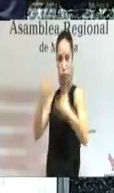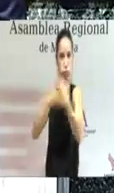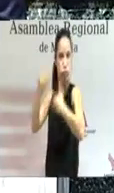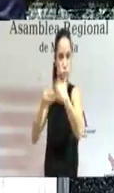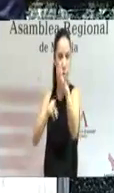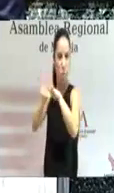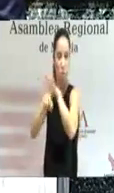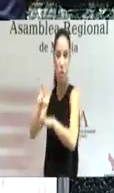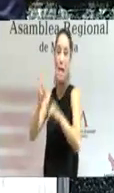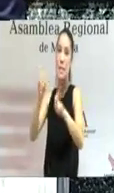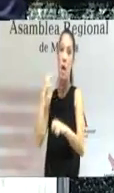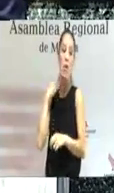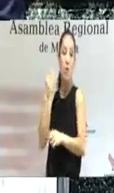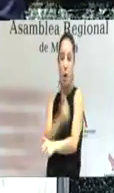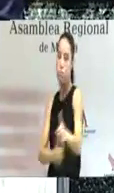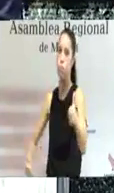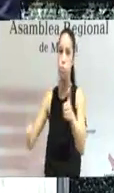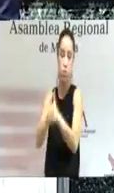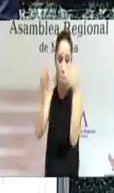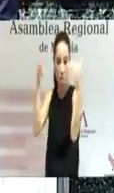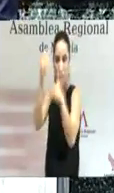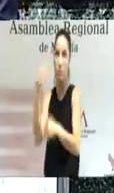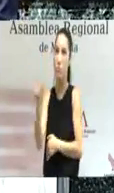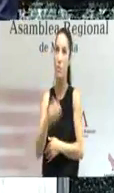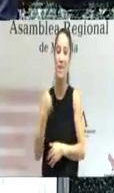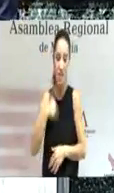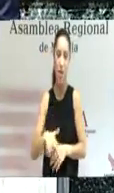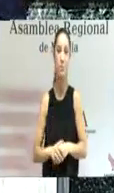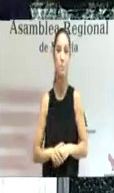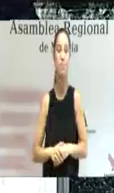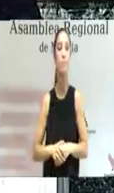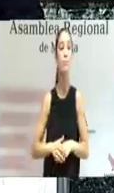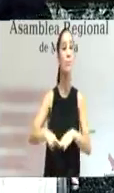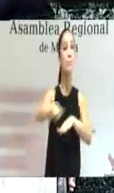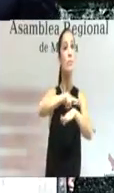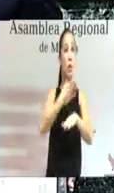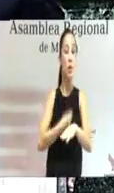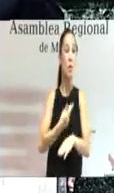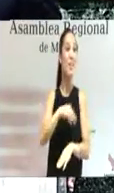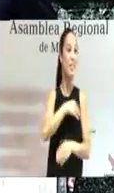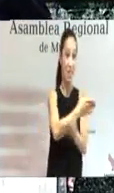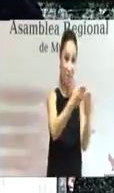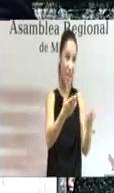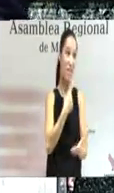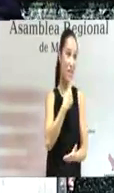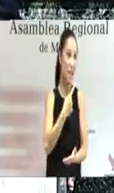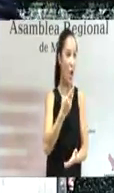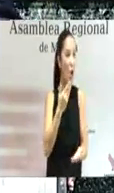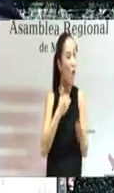absoluta prioridad que continuará siendo nuestra región señorías mira con ilusión hacia un futuro mejor